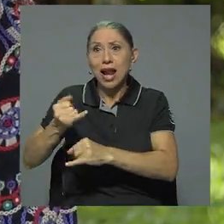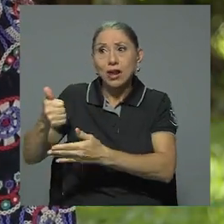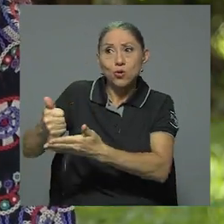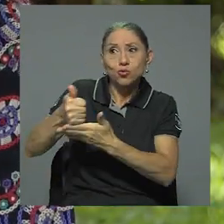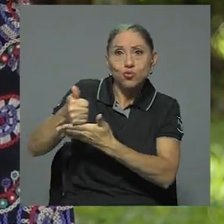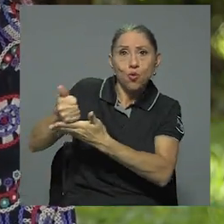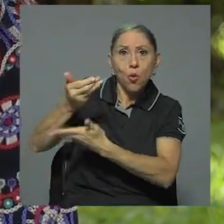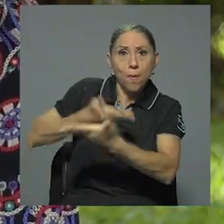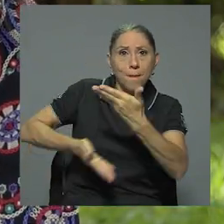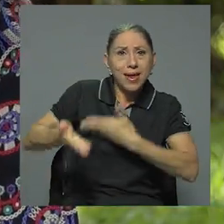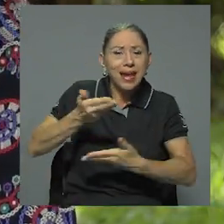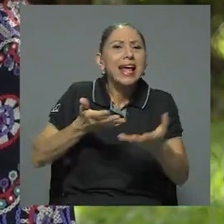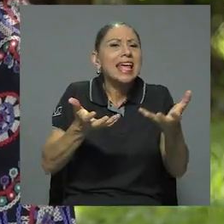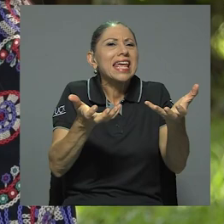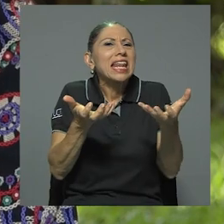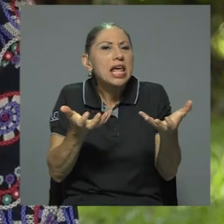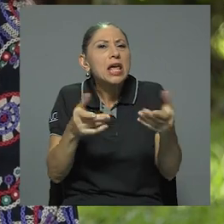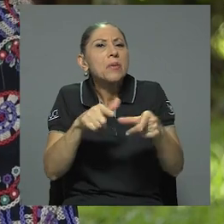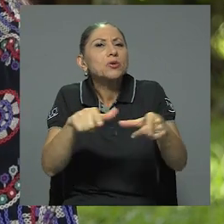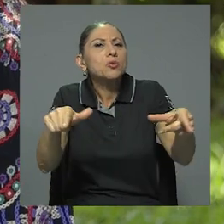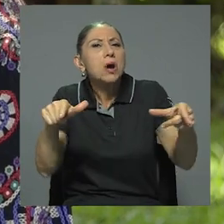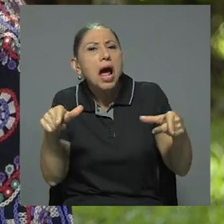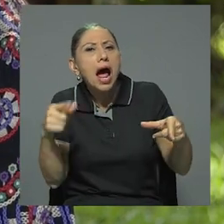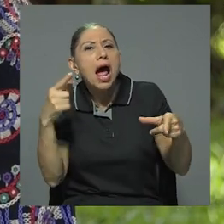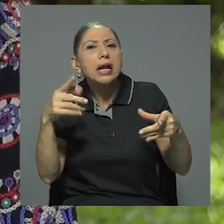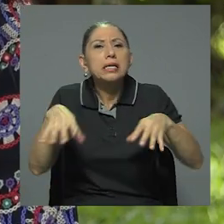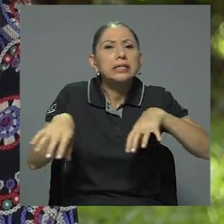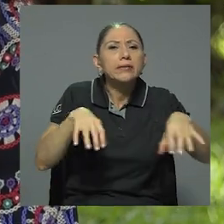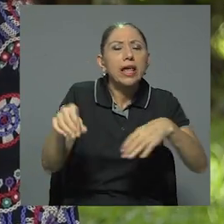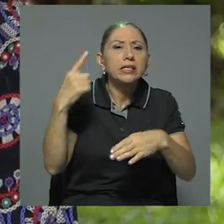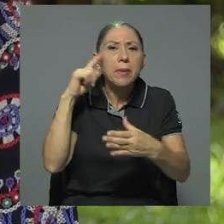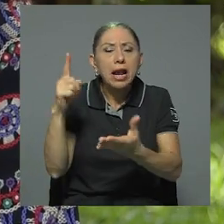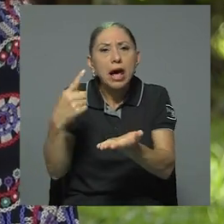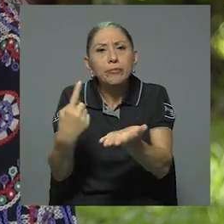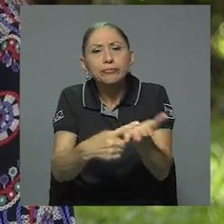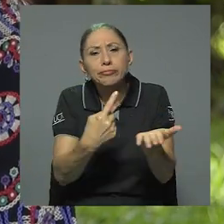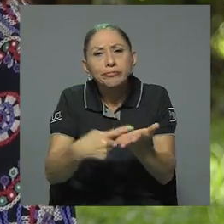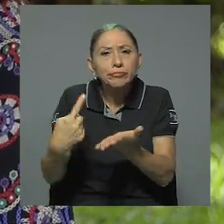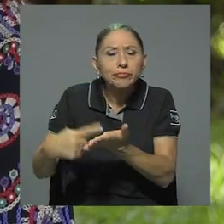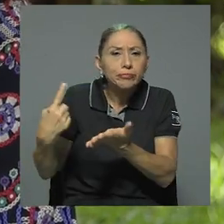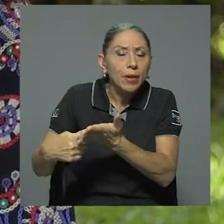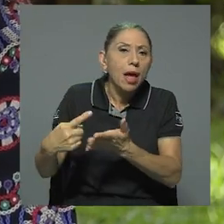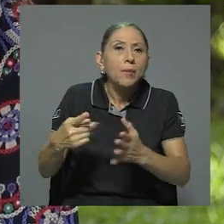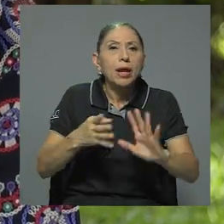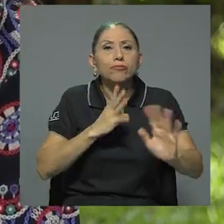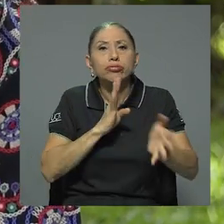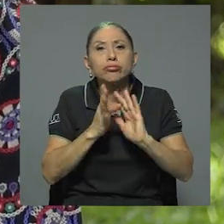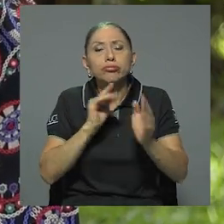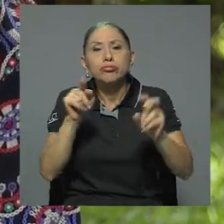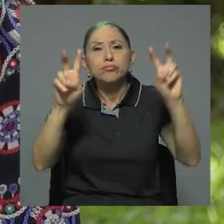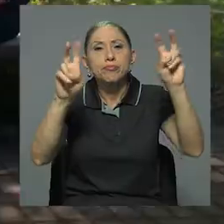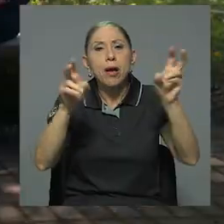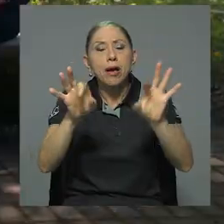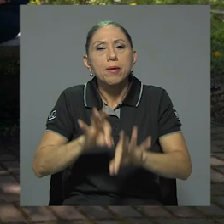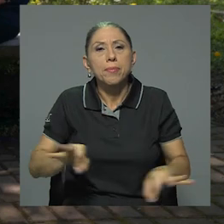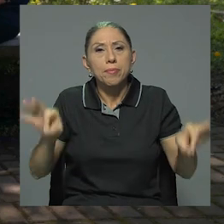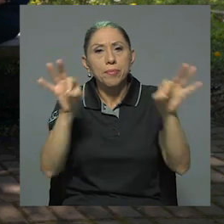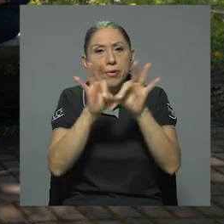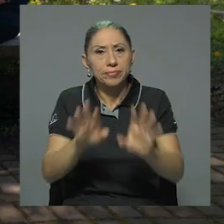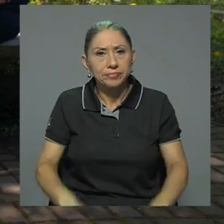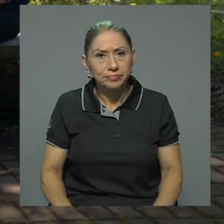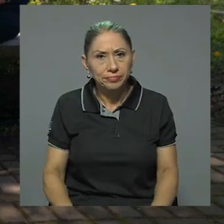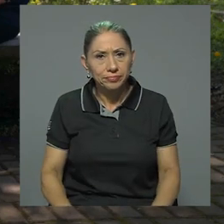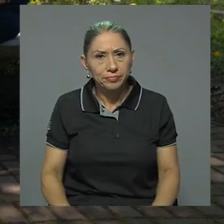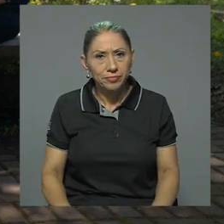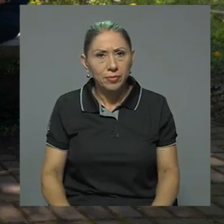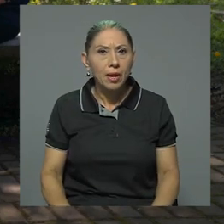de espacios para discutir, foros, conversatorios, para poder conversar y poner en la mesa este tema tan importante. ¿Por qué es